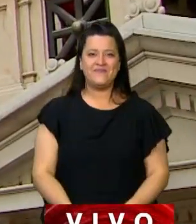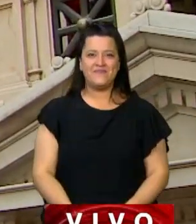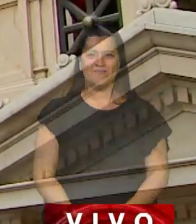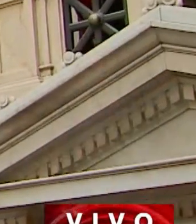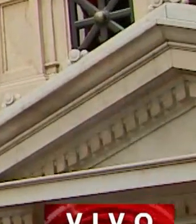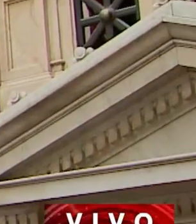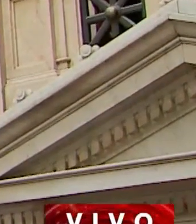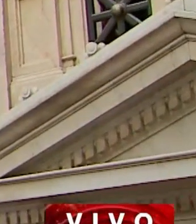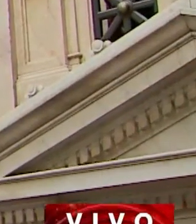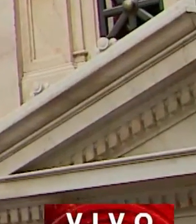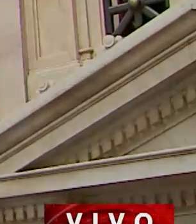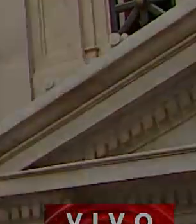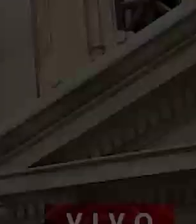Gracias, diputado del Caño.